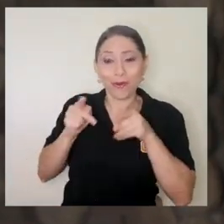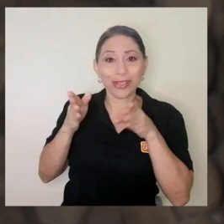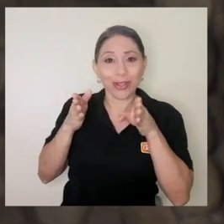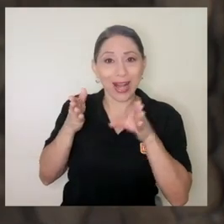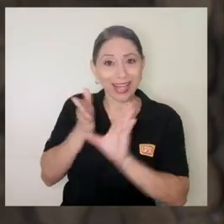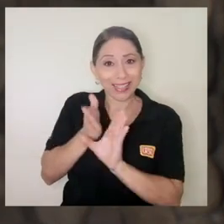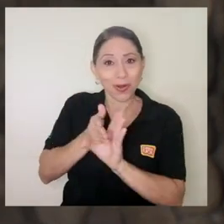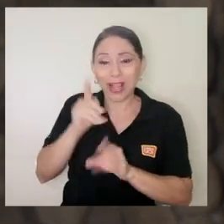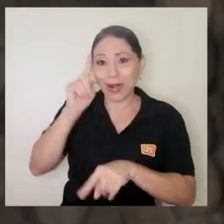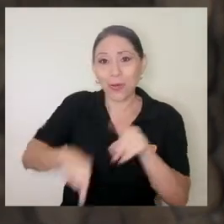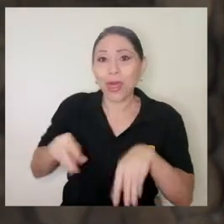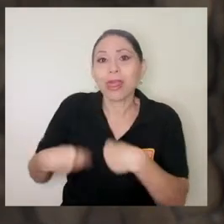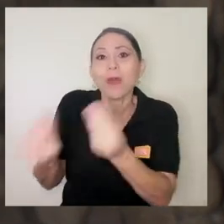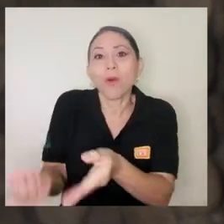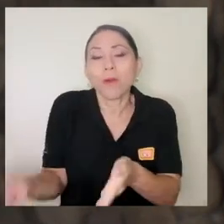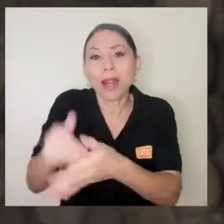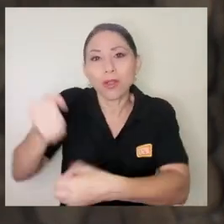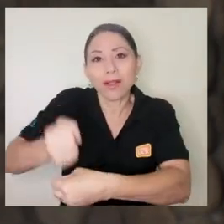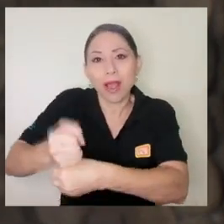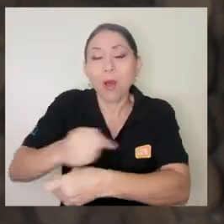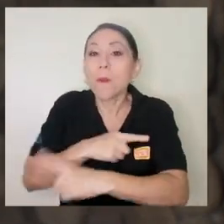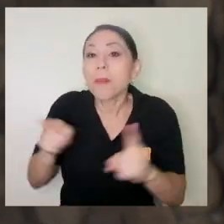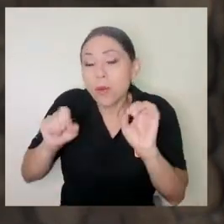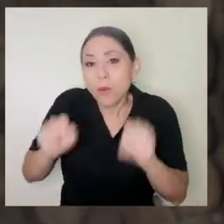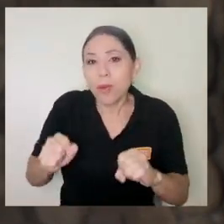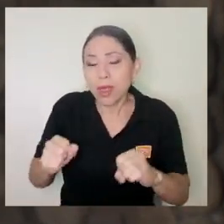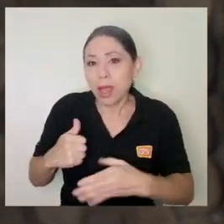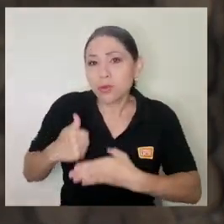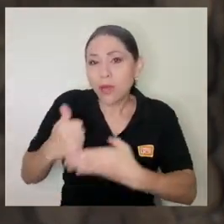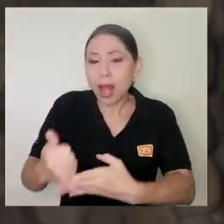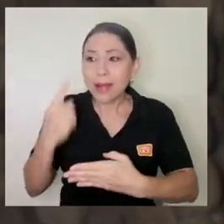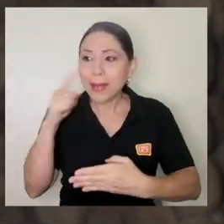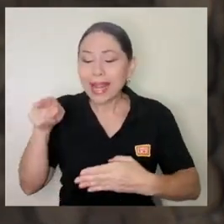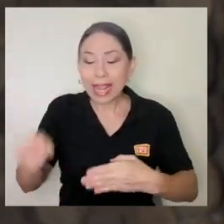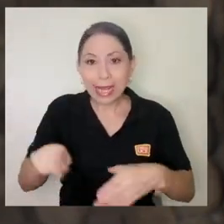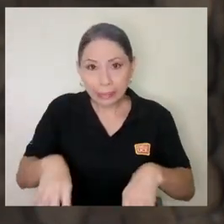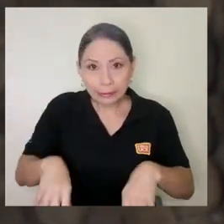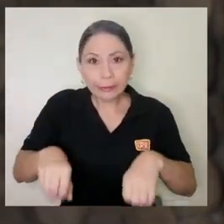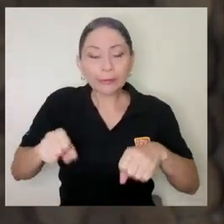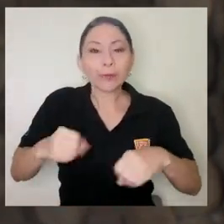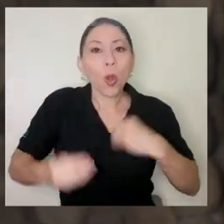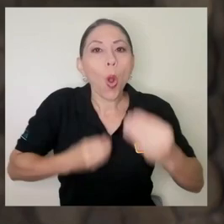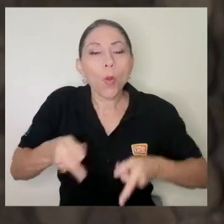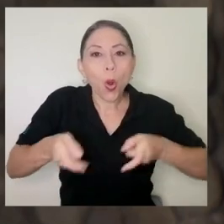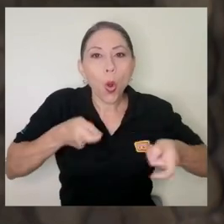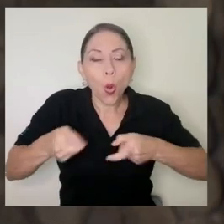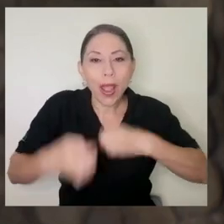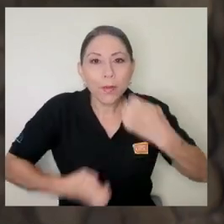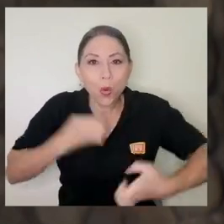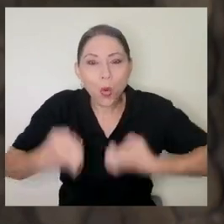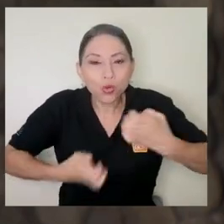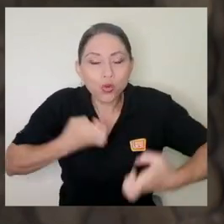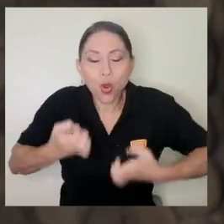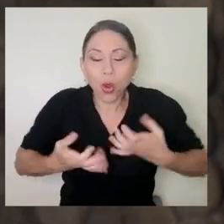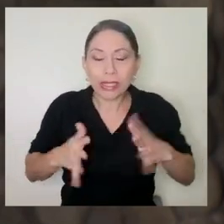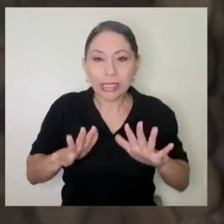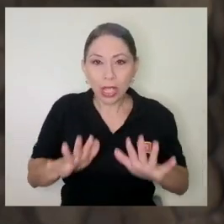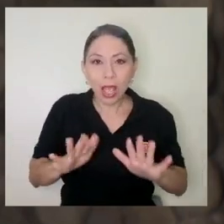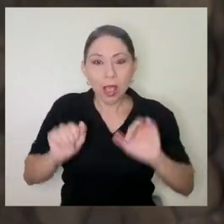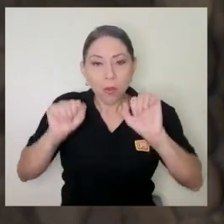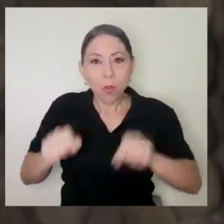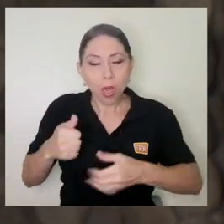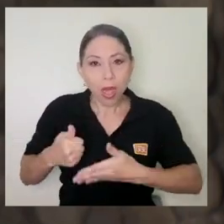pero puede ayudarle a gestionar las emociones que genera esa situación real y poder